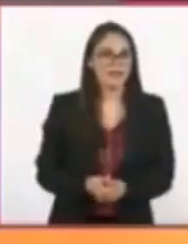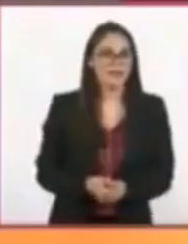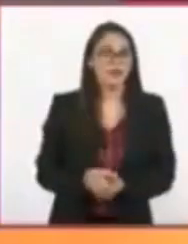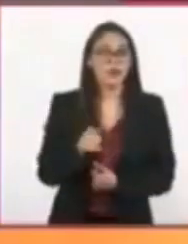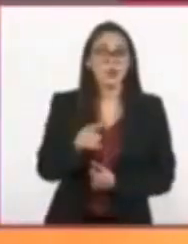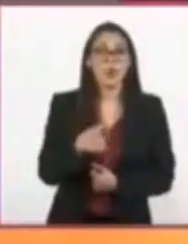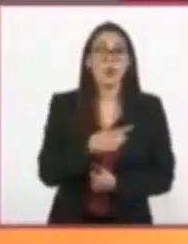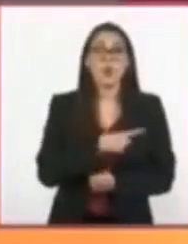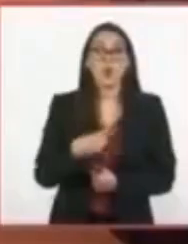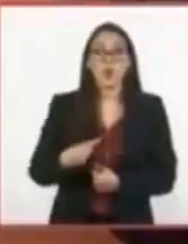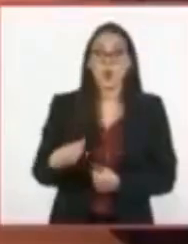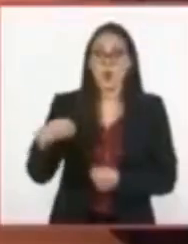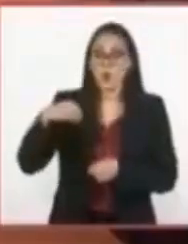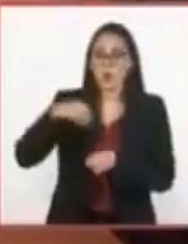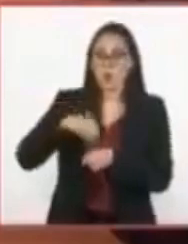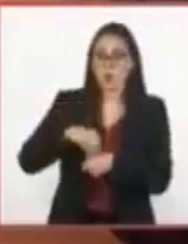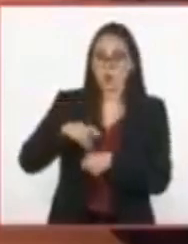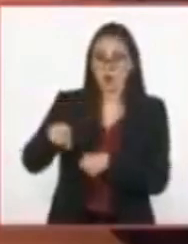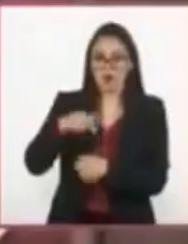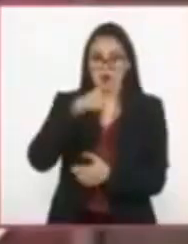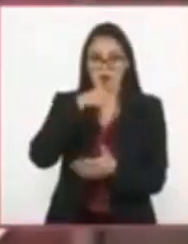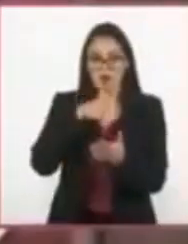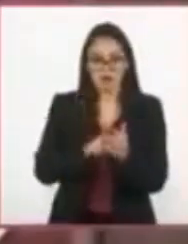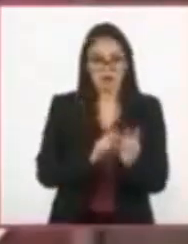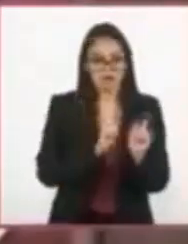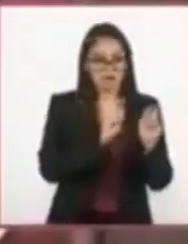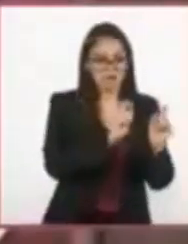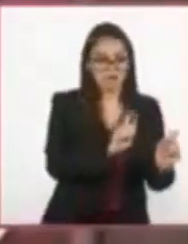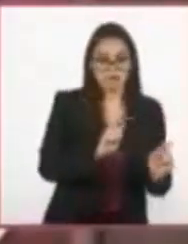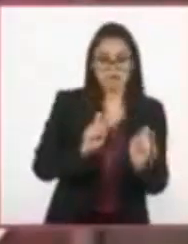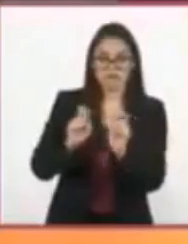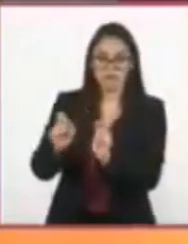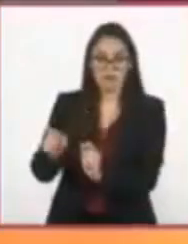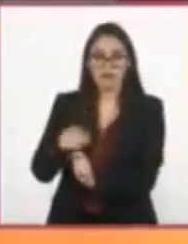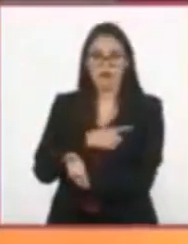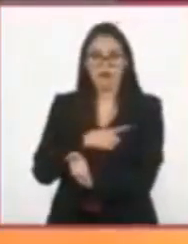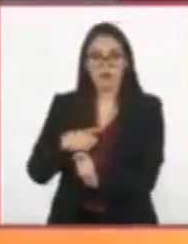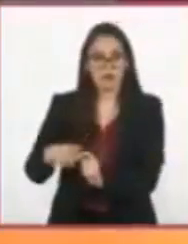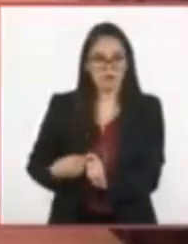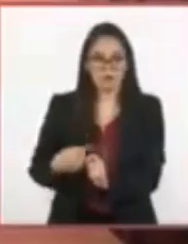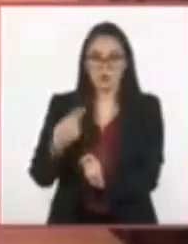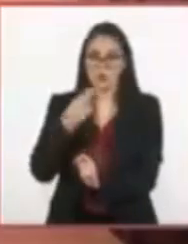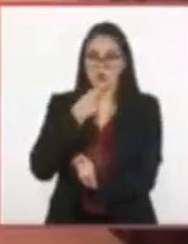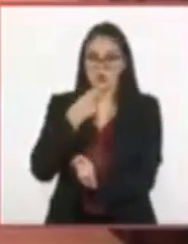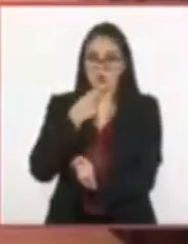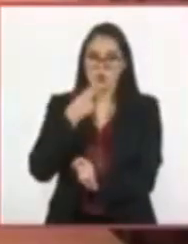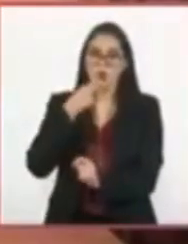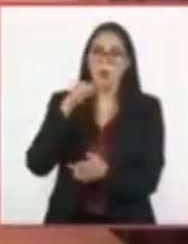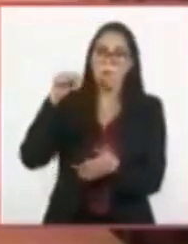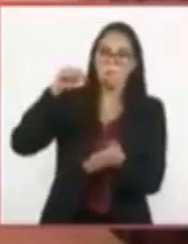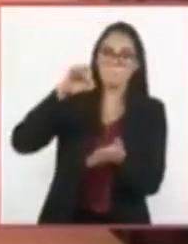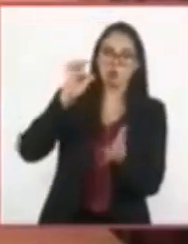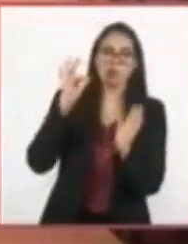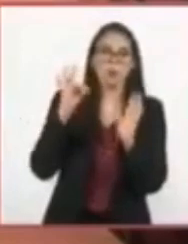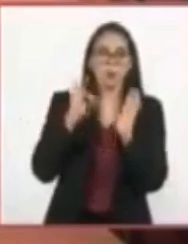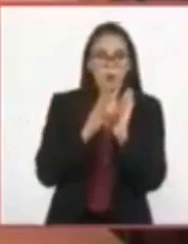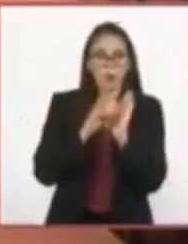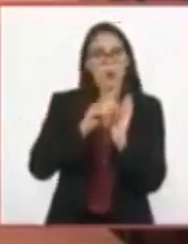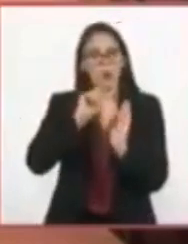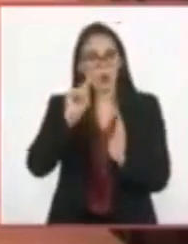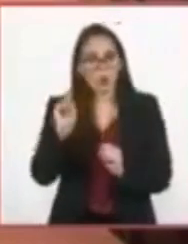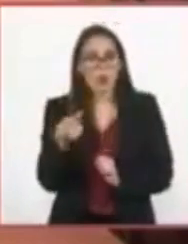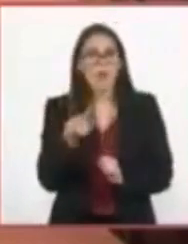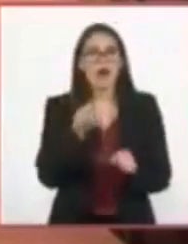asignaré un personaje de la carta a cada uno y tendrán que valerse de los signos de puntuación para que el testamento los